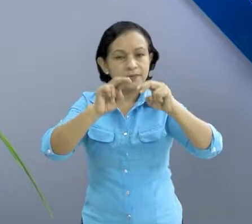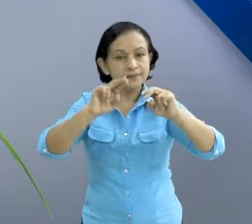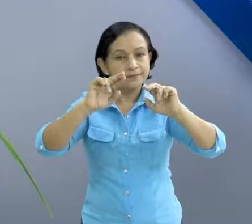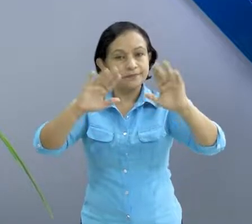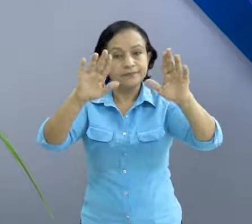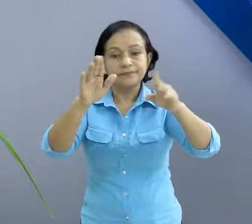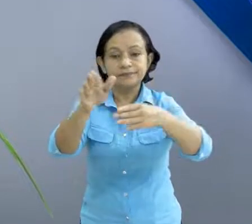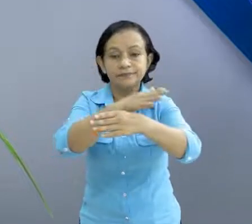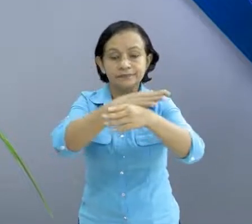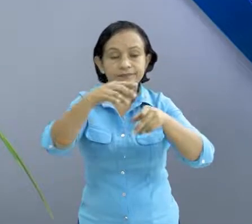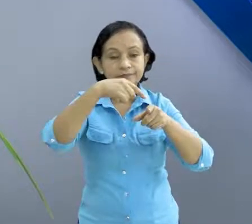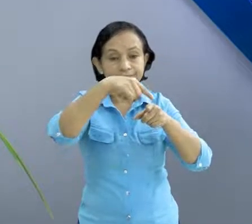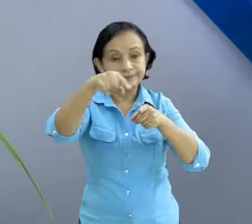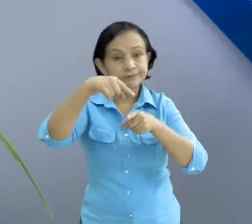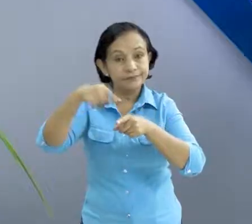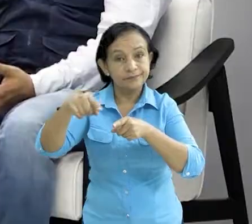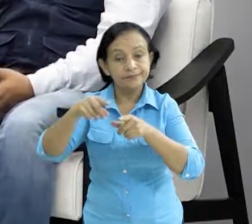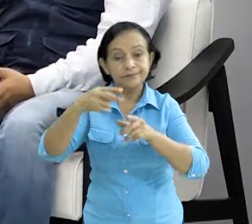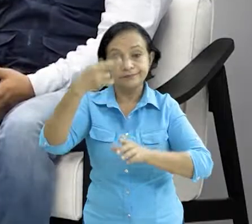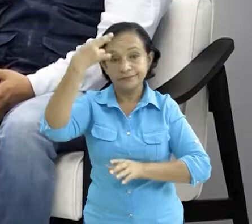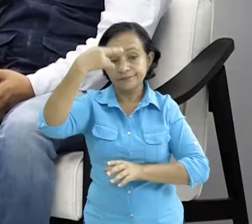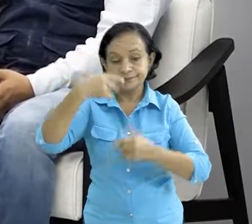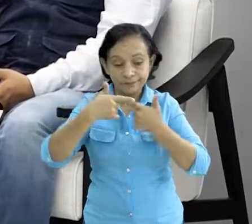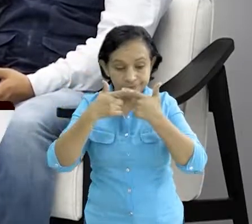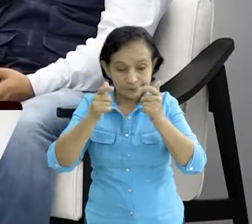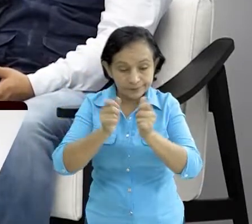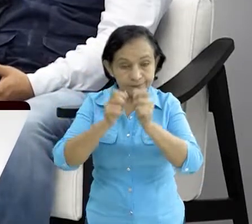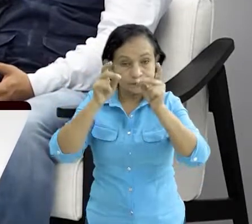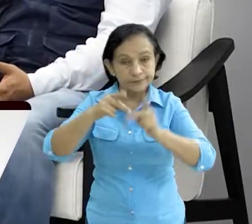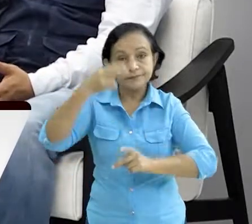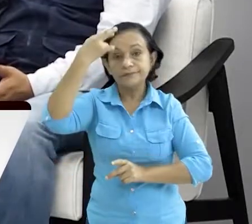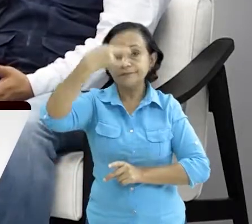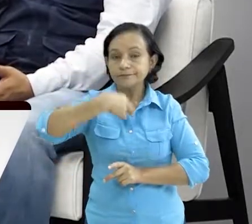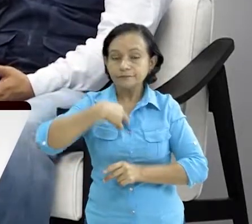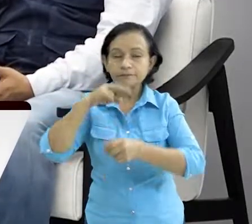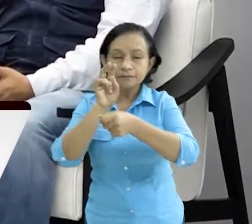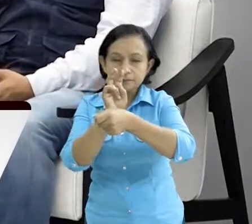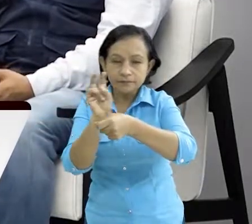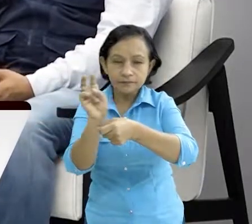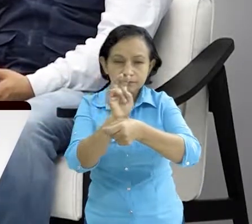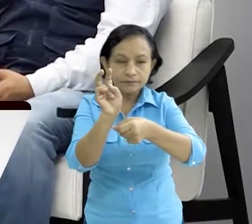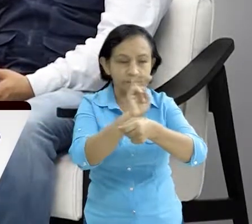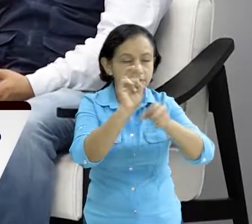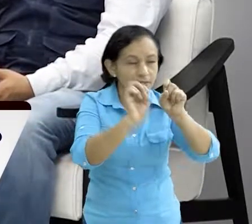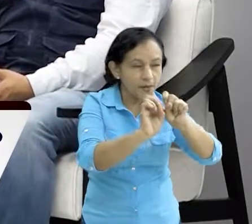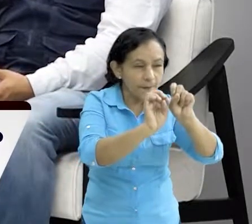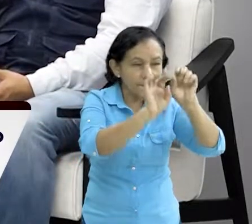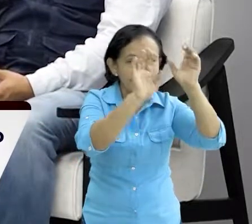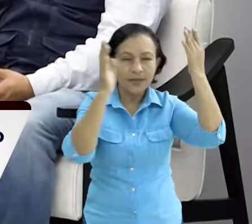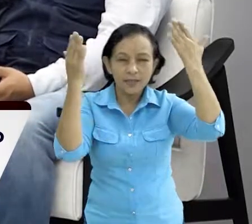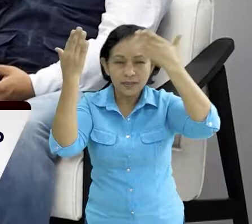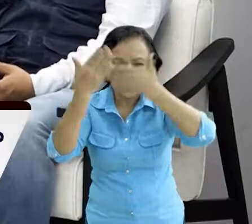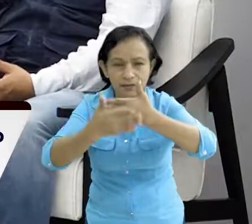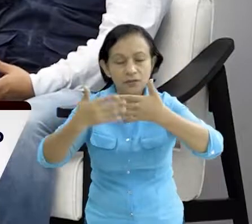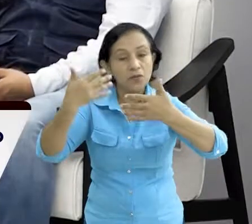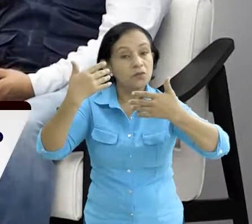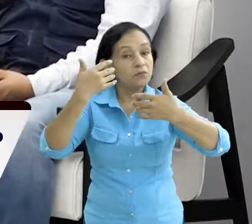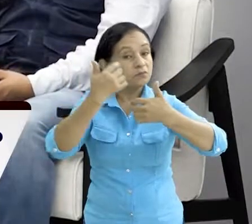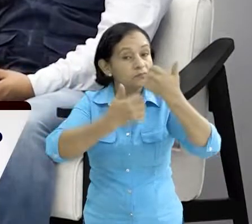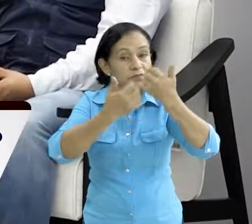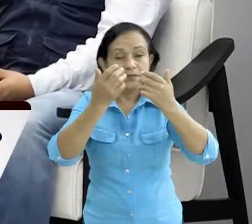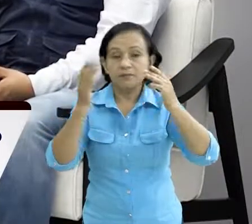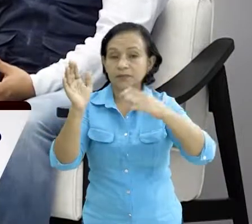Entonces, es el responsable de estar vigilando esas 24 horas cualquier fenómeno a nivel